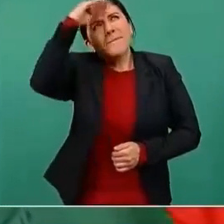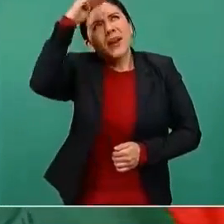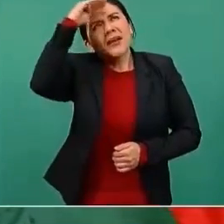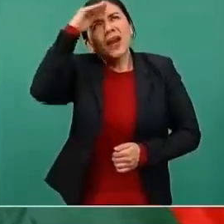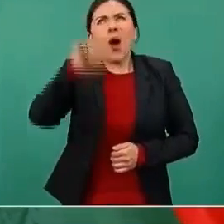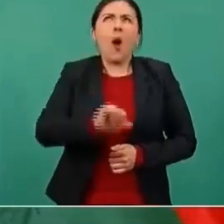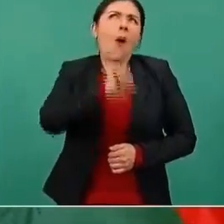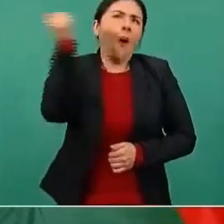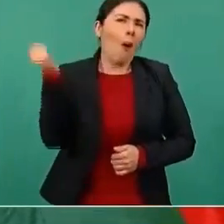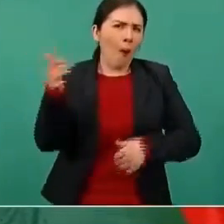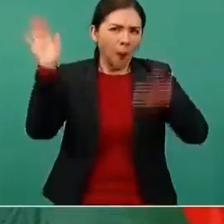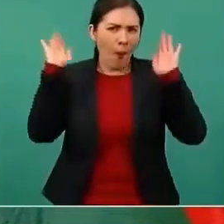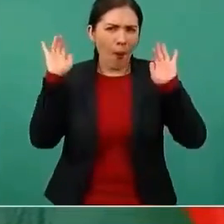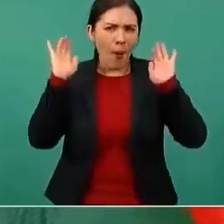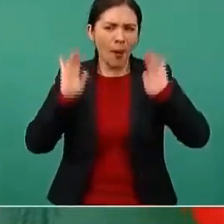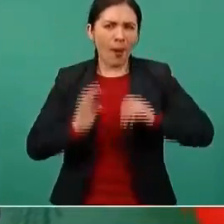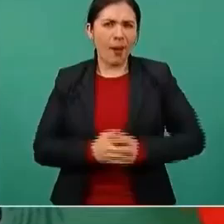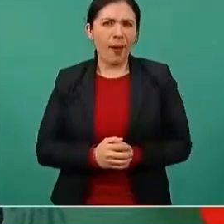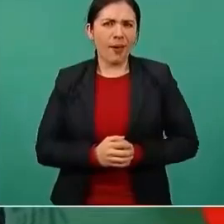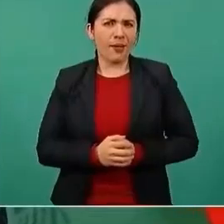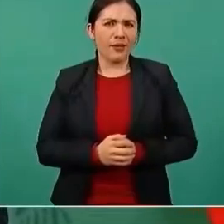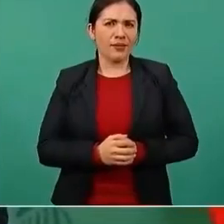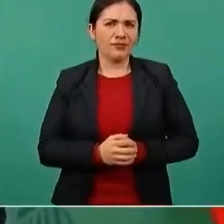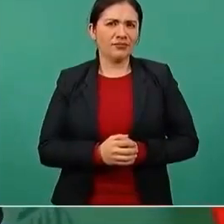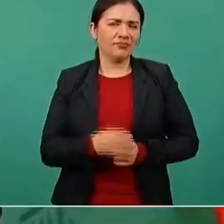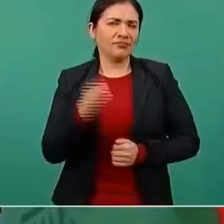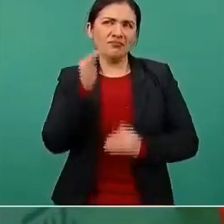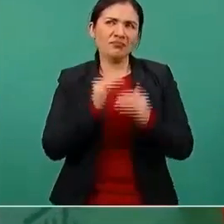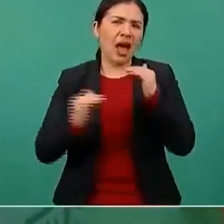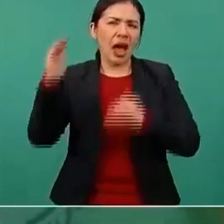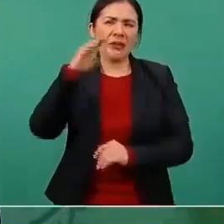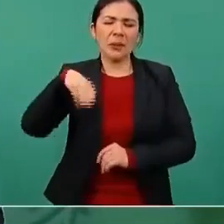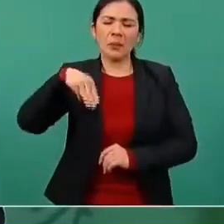machuchones.